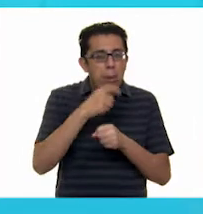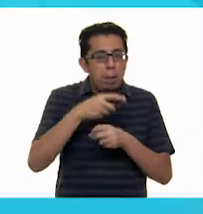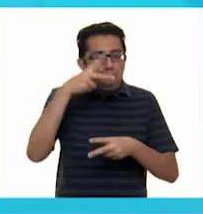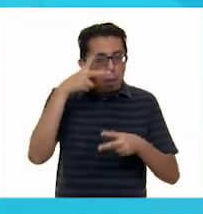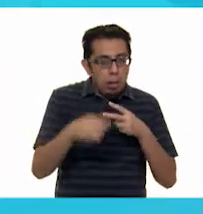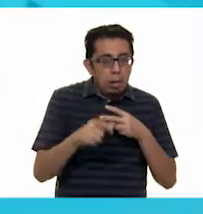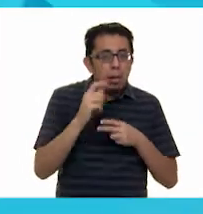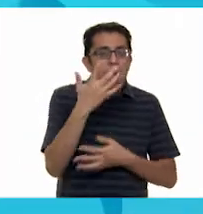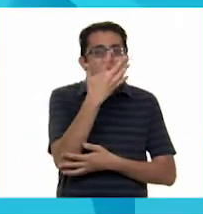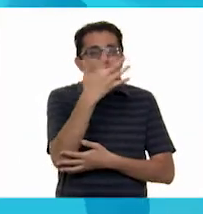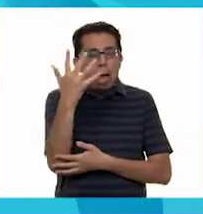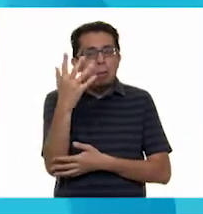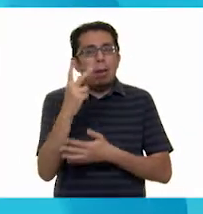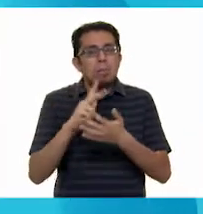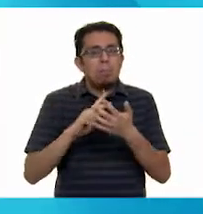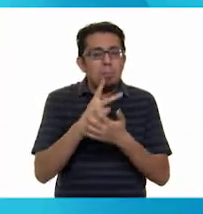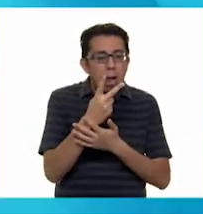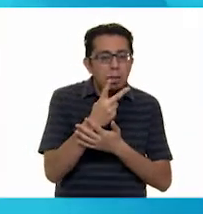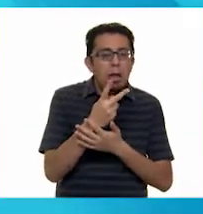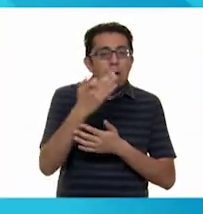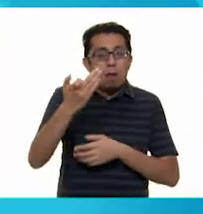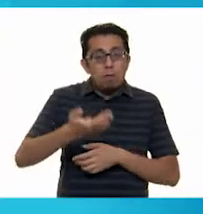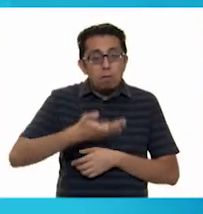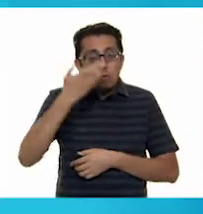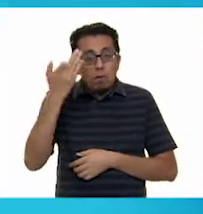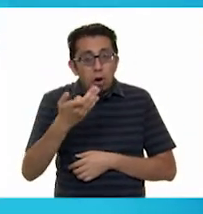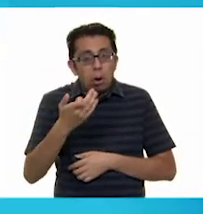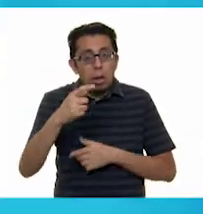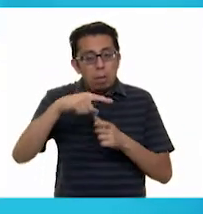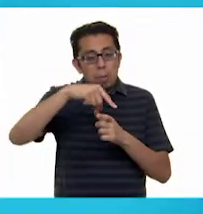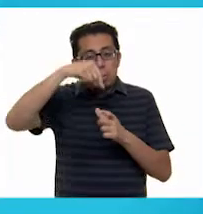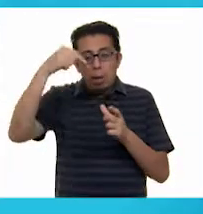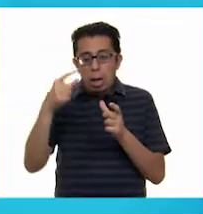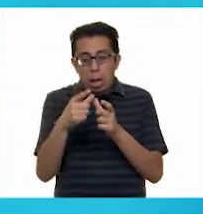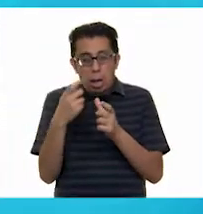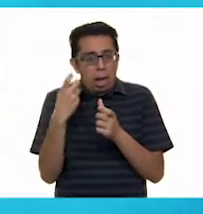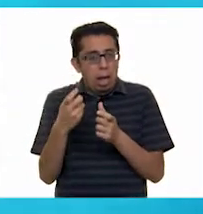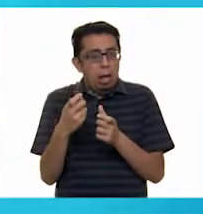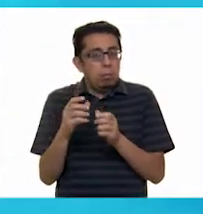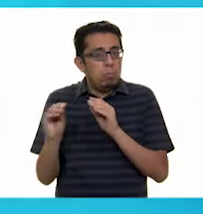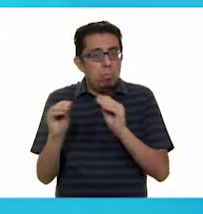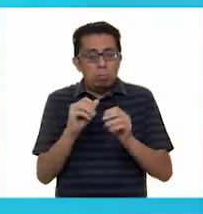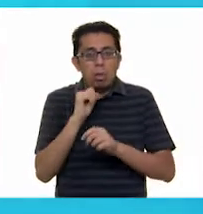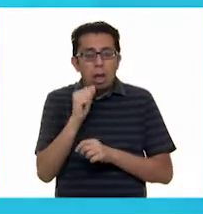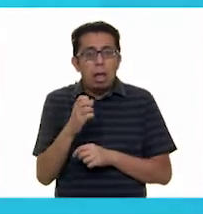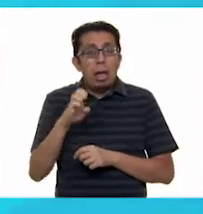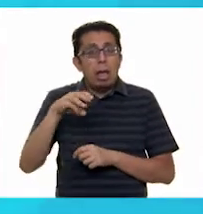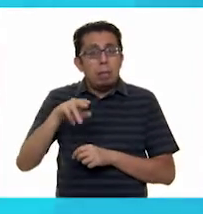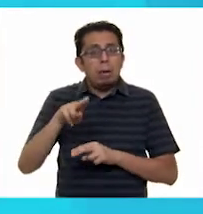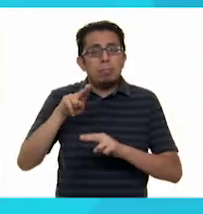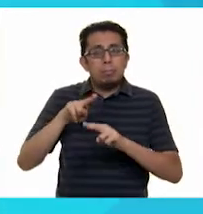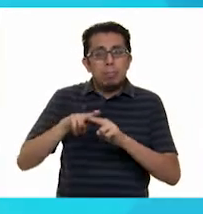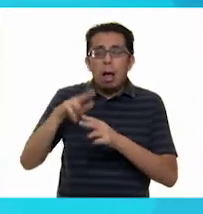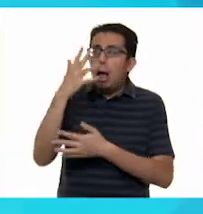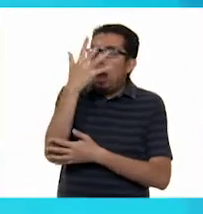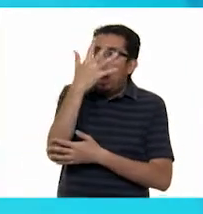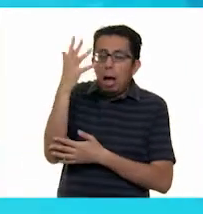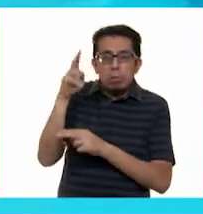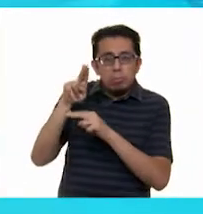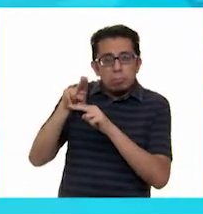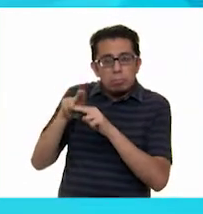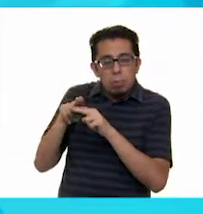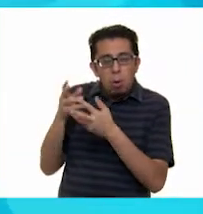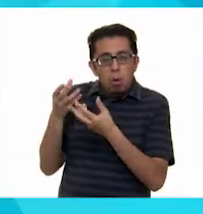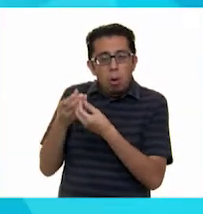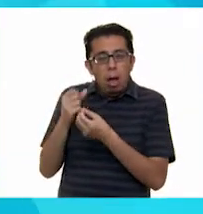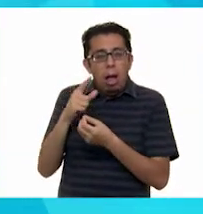arbusto, flores y maguey están inmóviles. Emma está sentada a la sombra de un árbol, imaginando papalotes